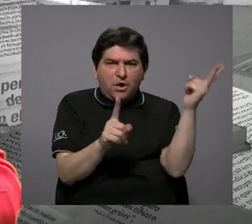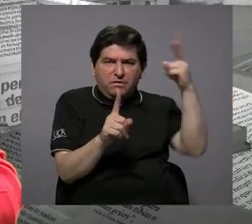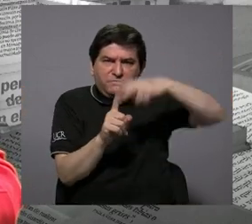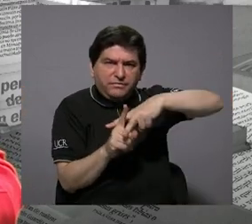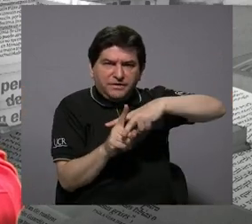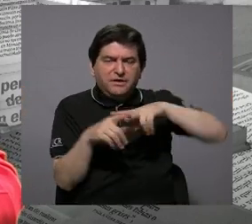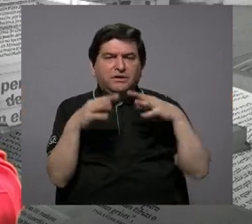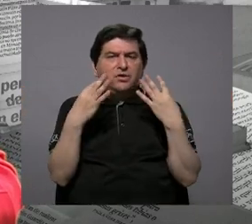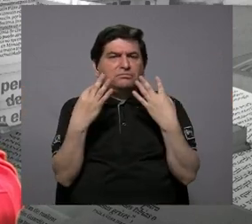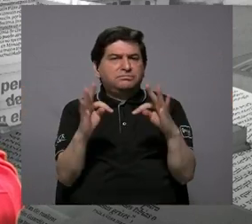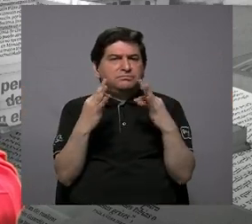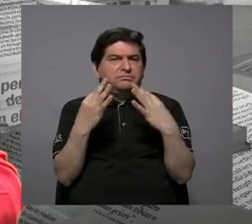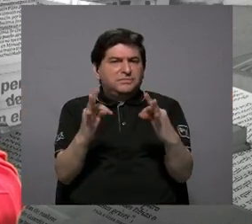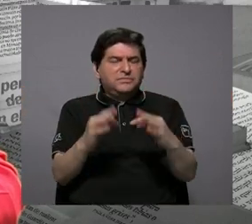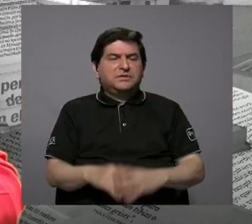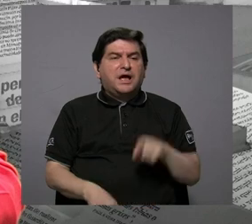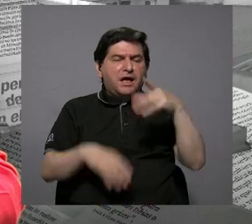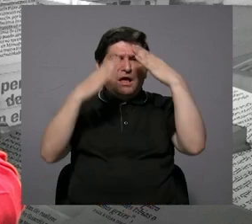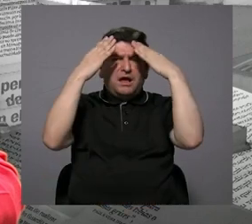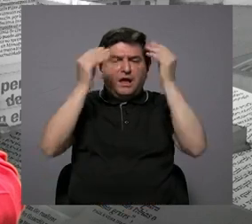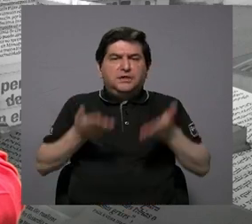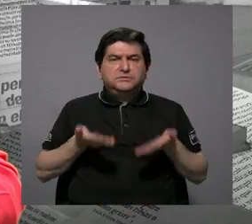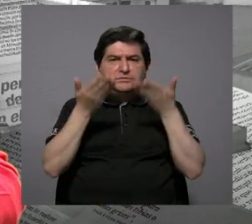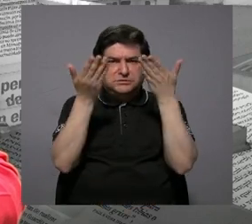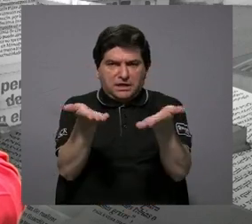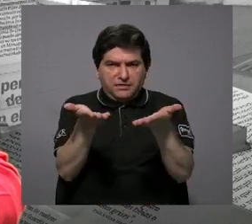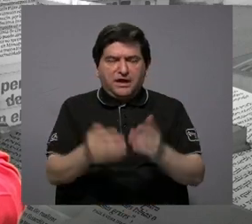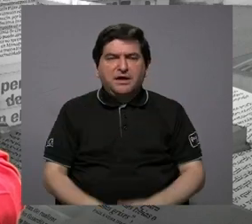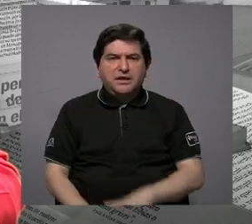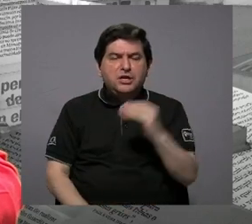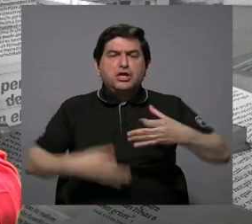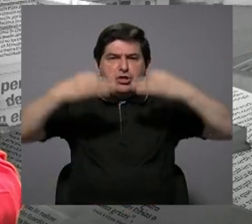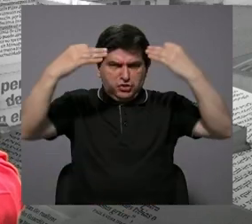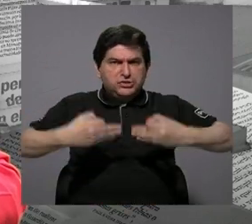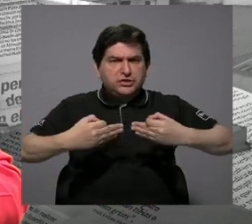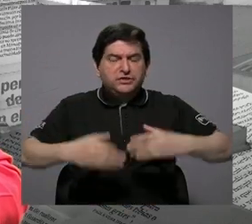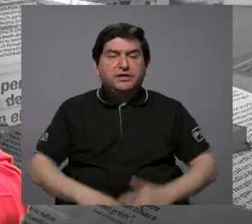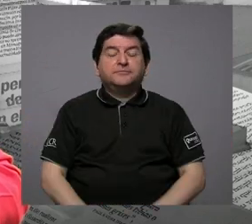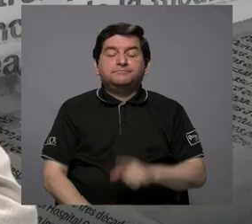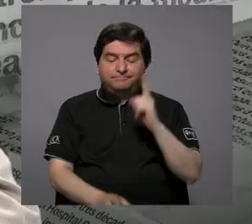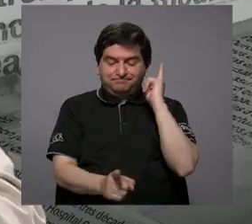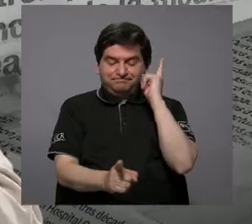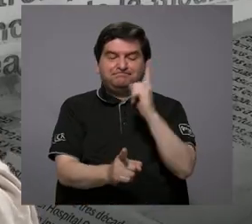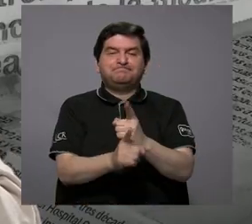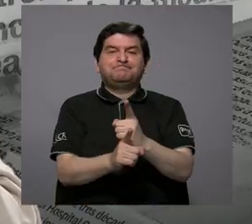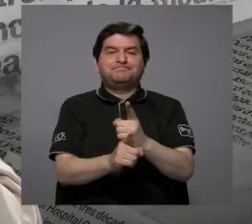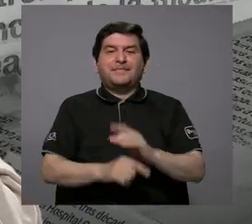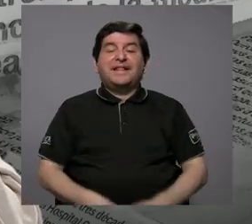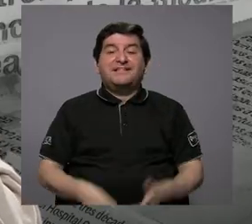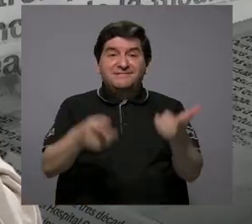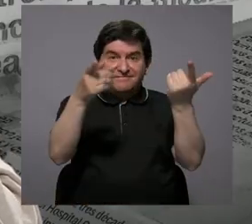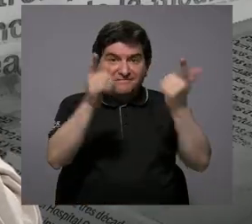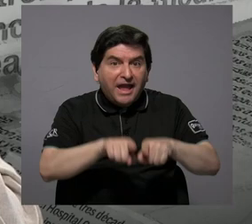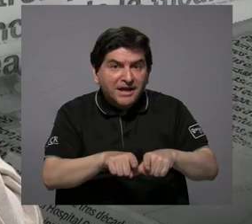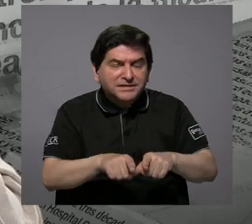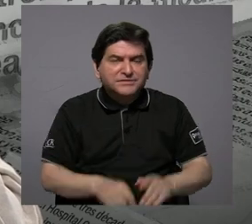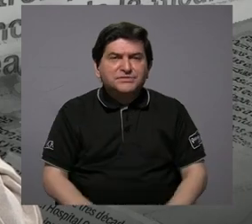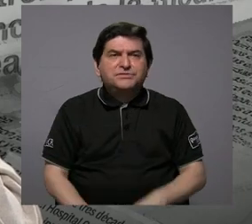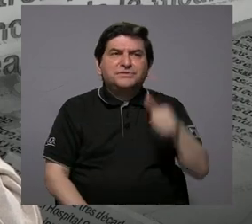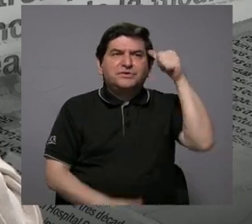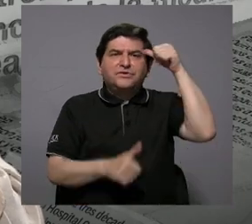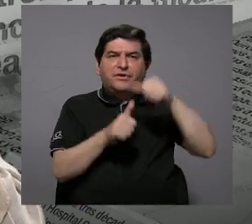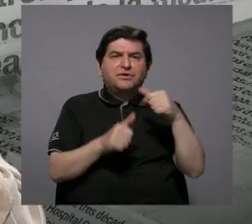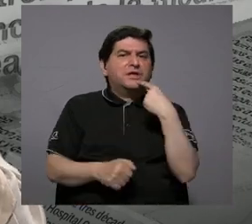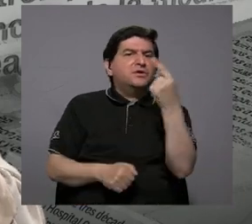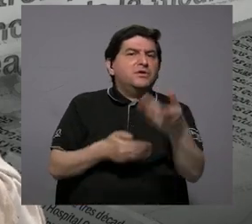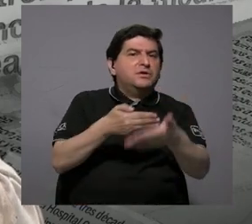para poder dar esa información y poder tomar decisiones. Exactamente. De hecho, retomando parte de lo